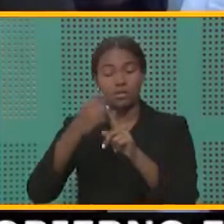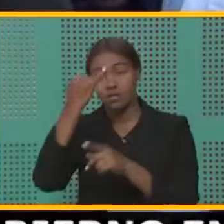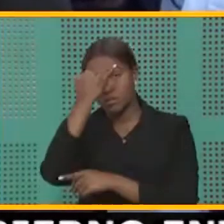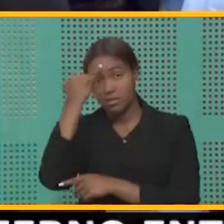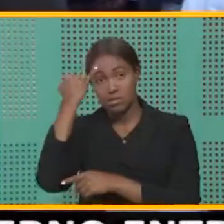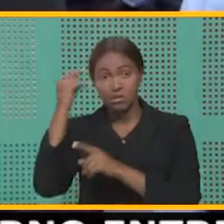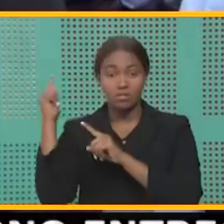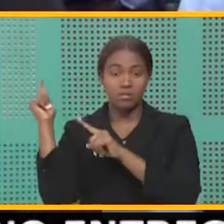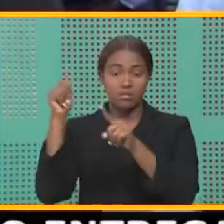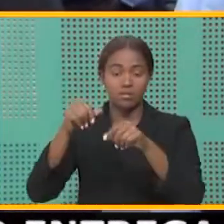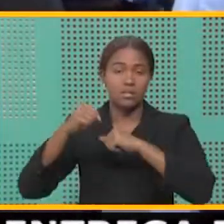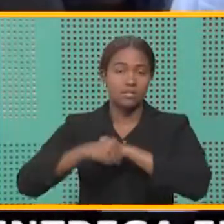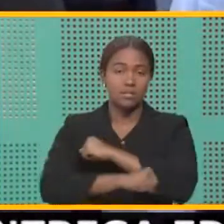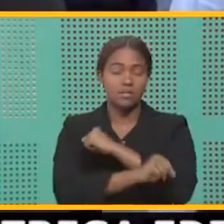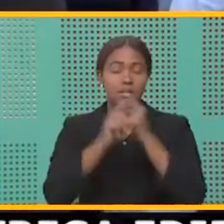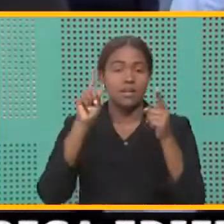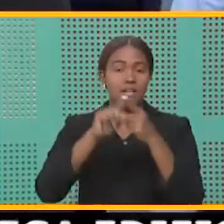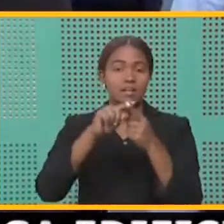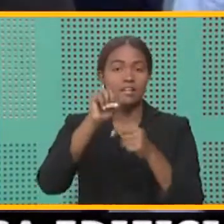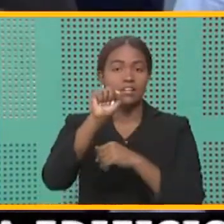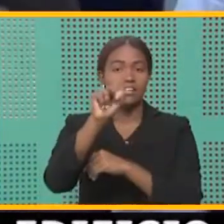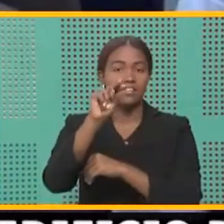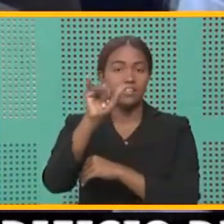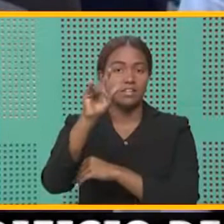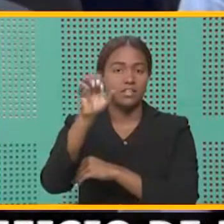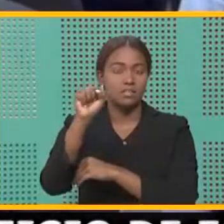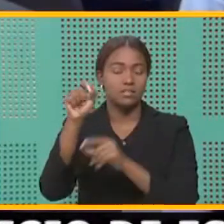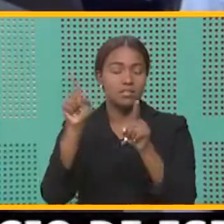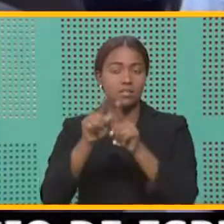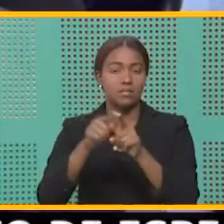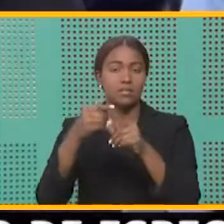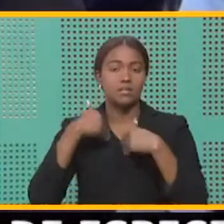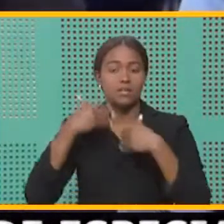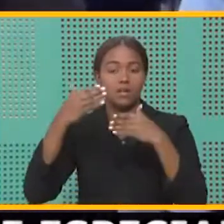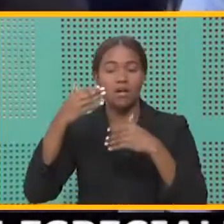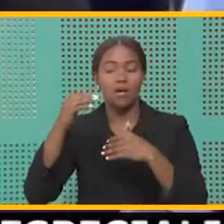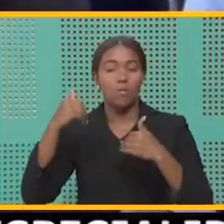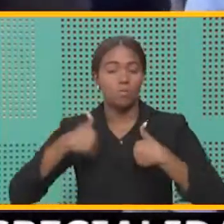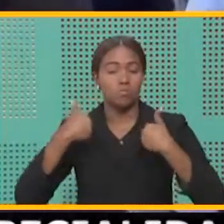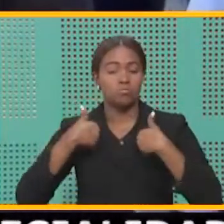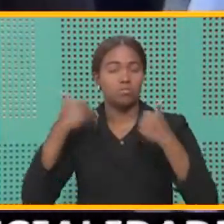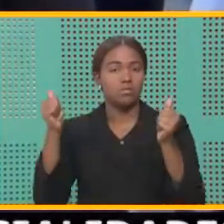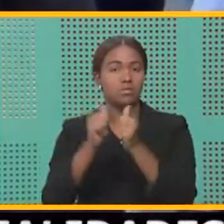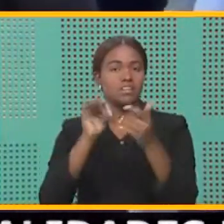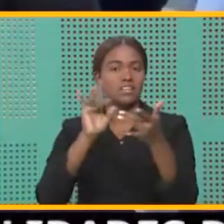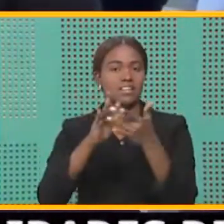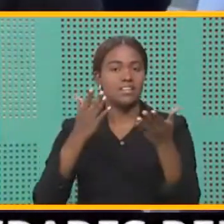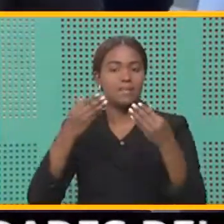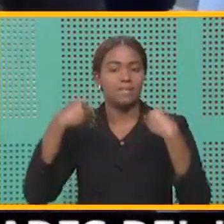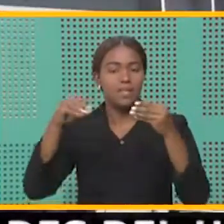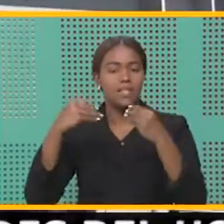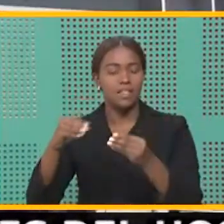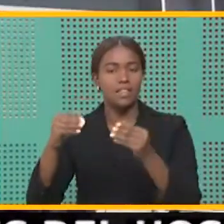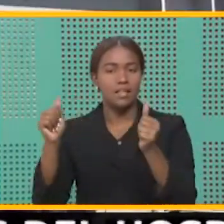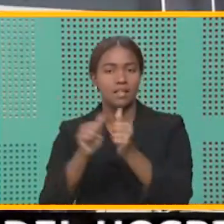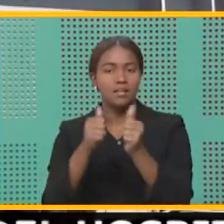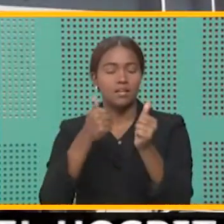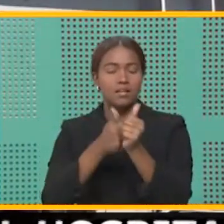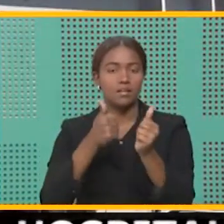llevados de Samaná a San Francisco de Macorís, así como la joven que estuvo en contacto en una tienda de artesanía con la